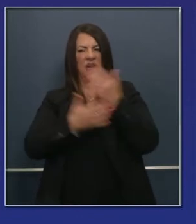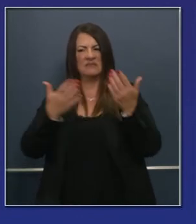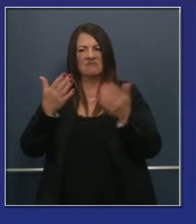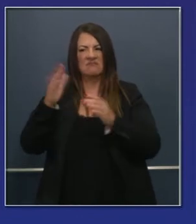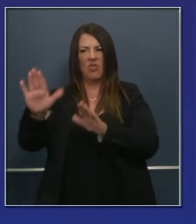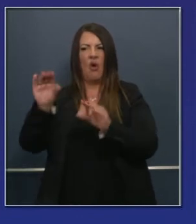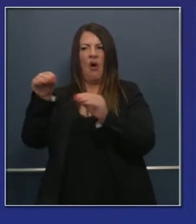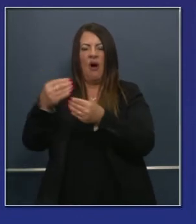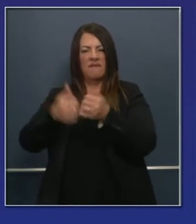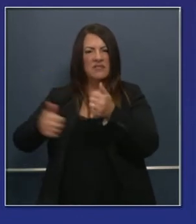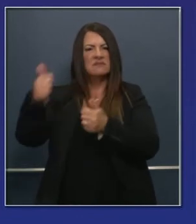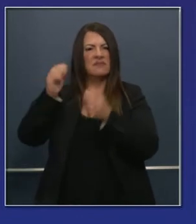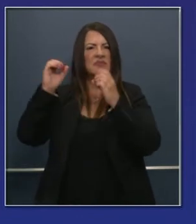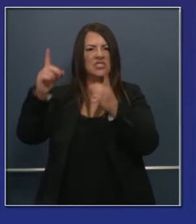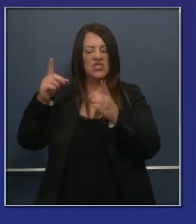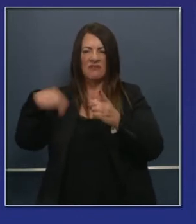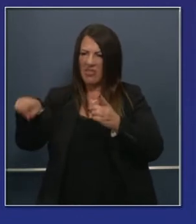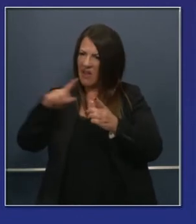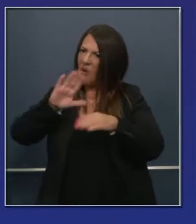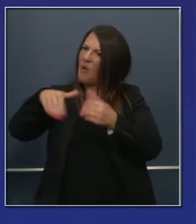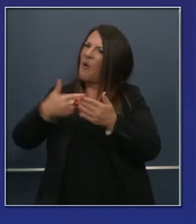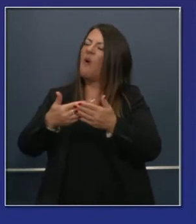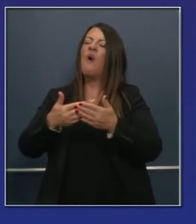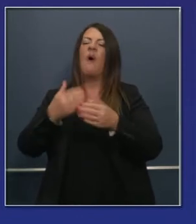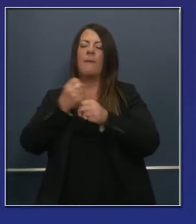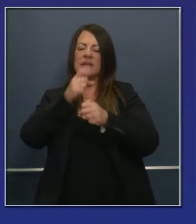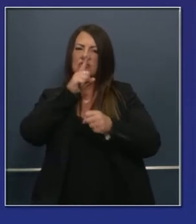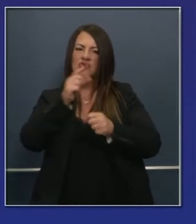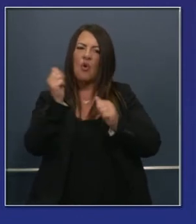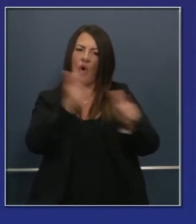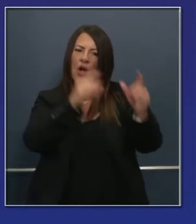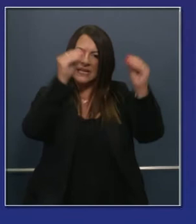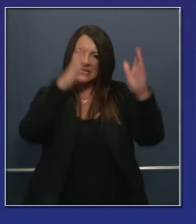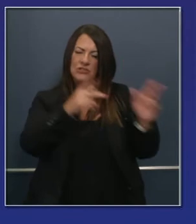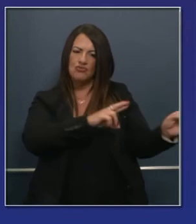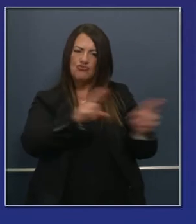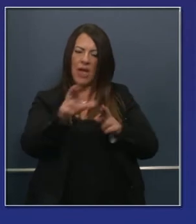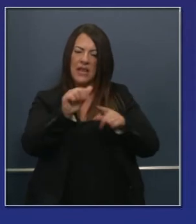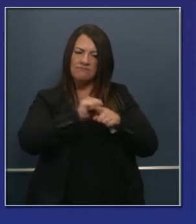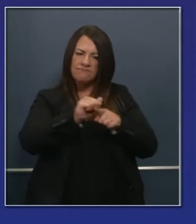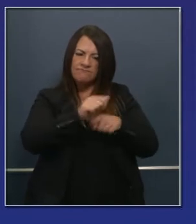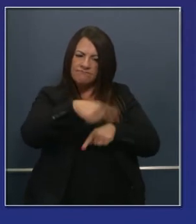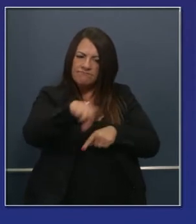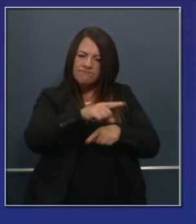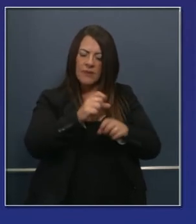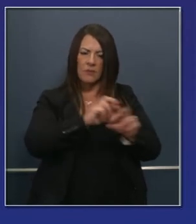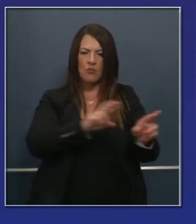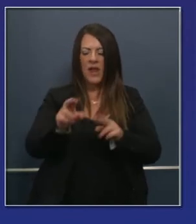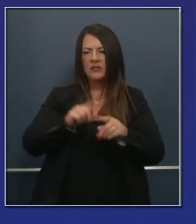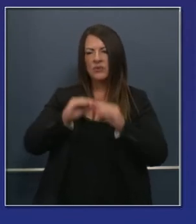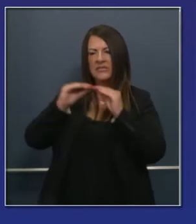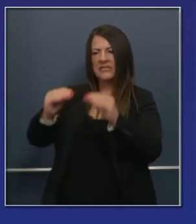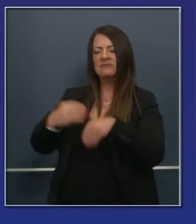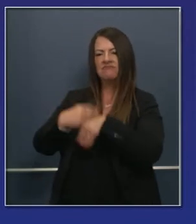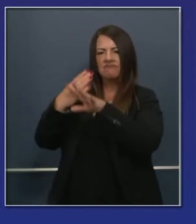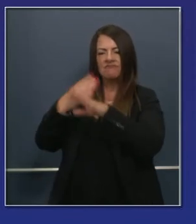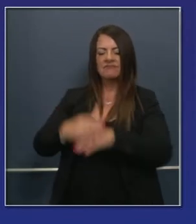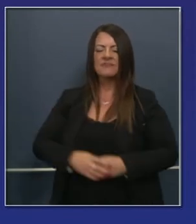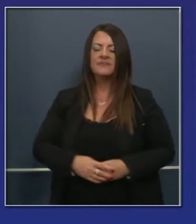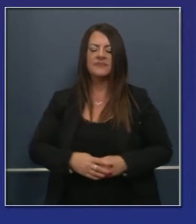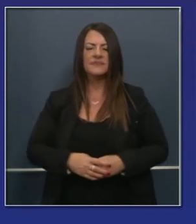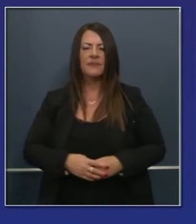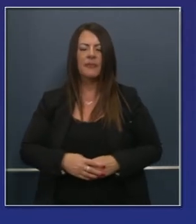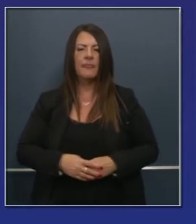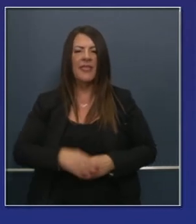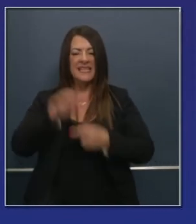oficinas de educación. Han tomado la delantera para capacitar a sus maestros en los condados, en San Bernardino